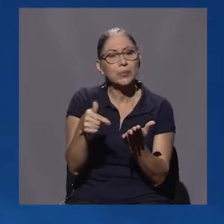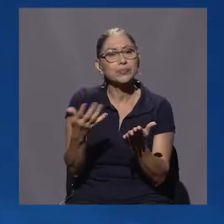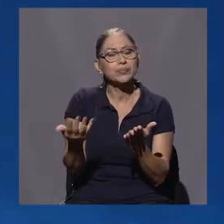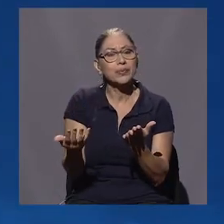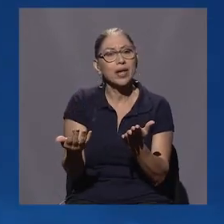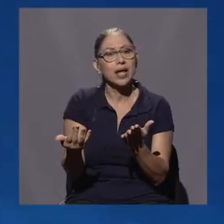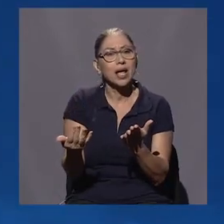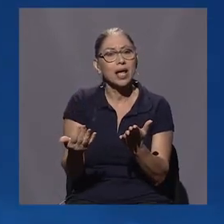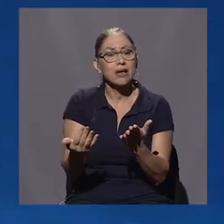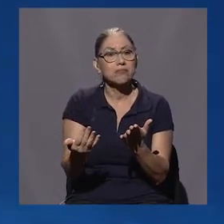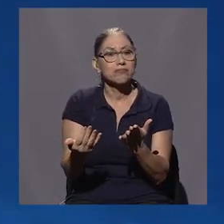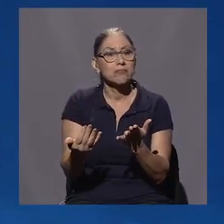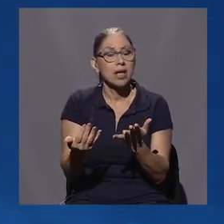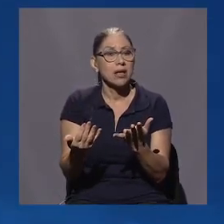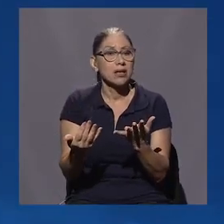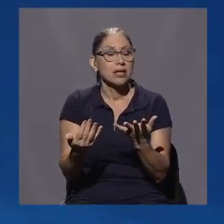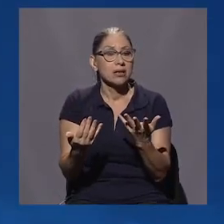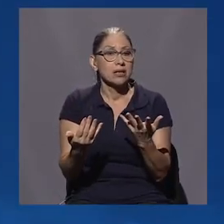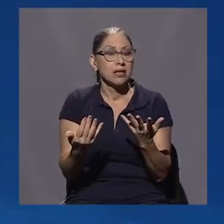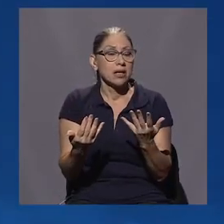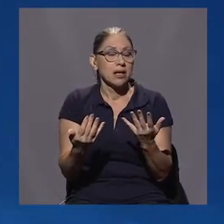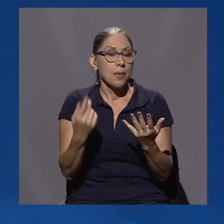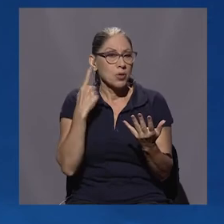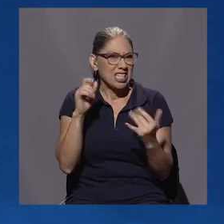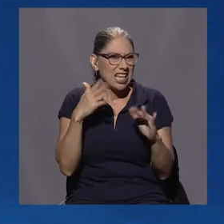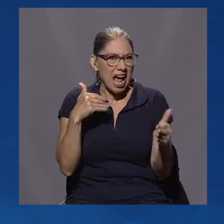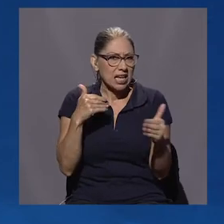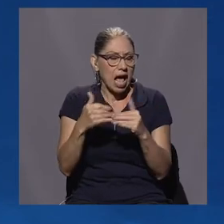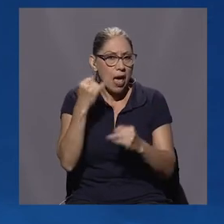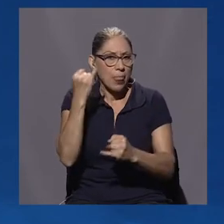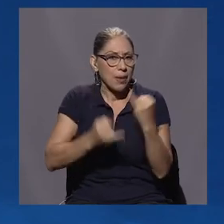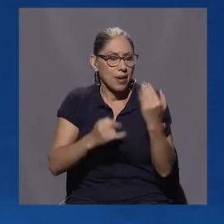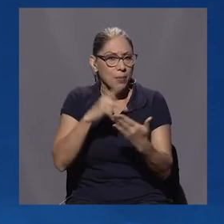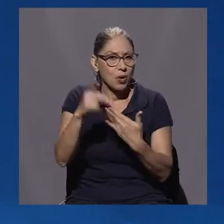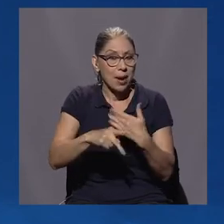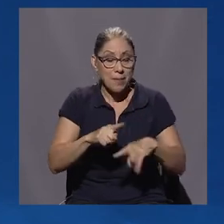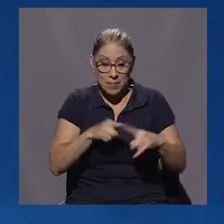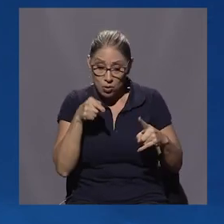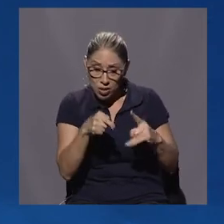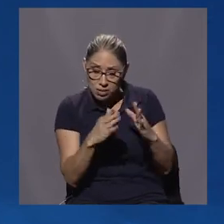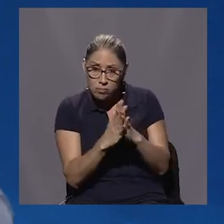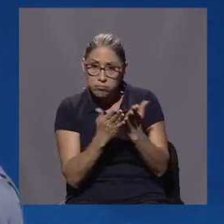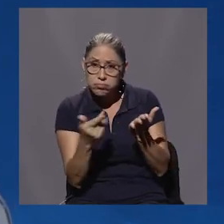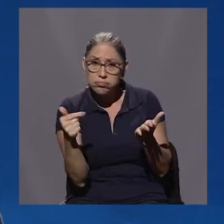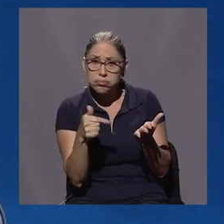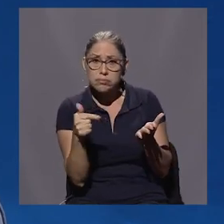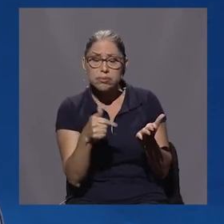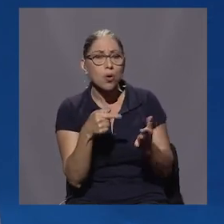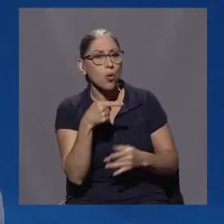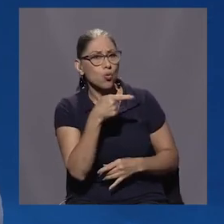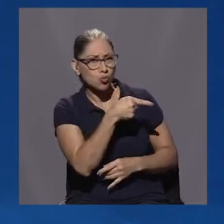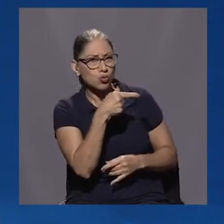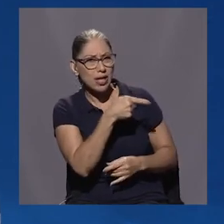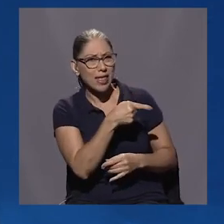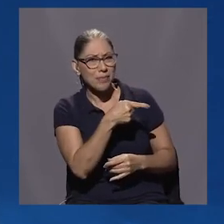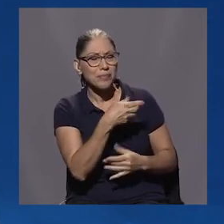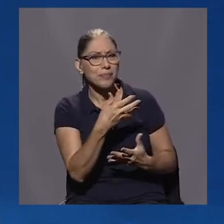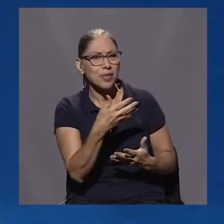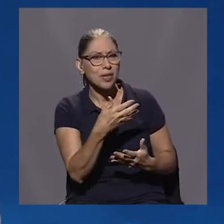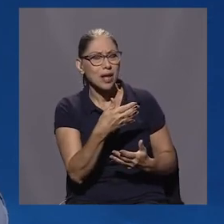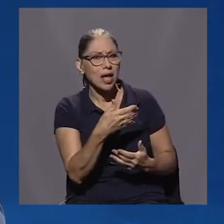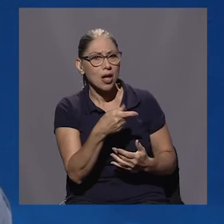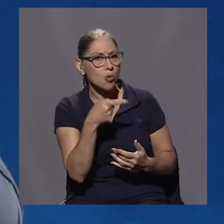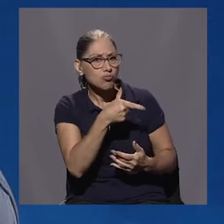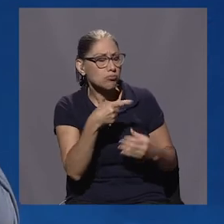motivo ya para que se nos vaya acabando nuestro programa, una obra como esta, usted, estos últimos tres